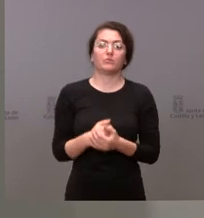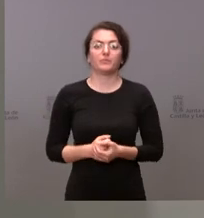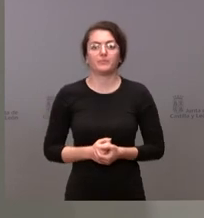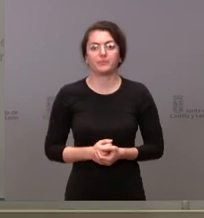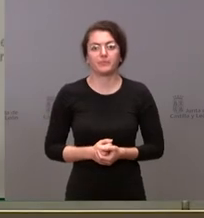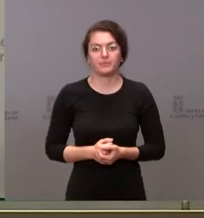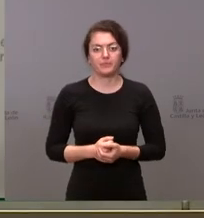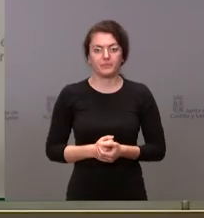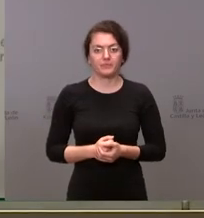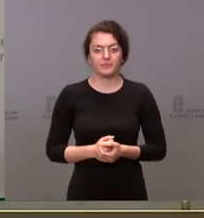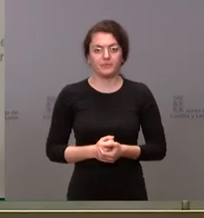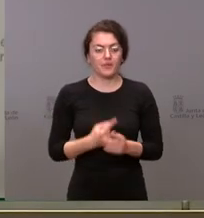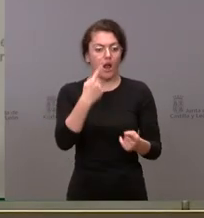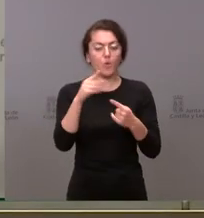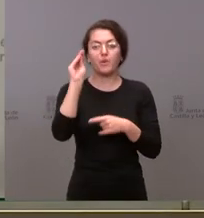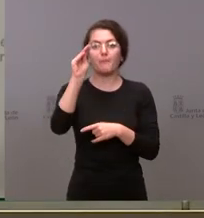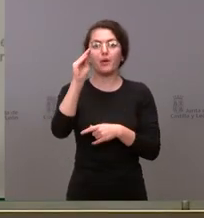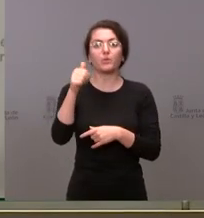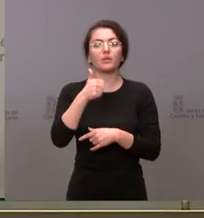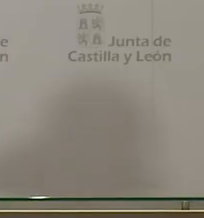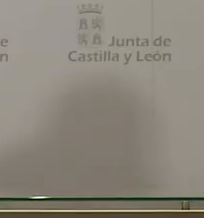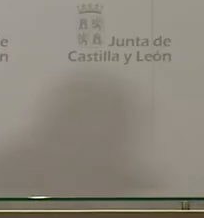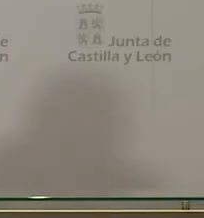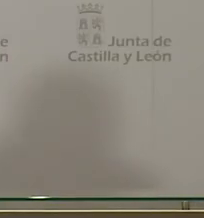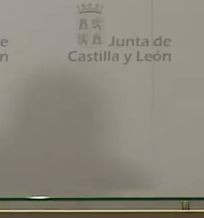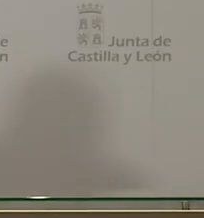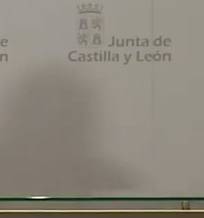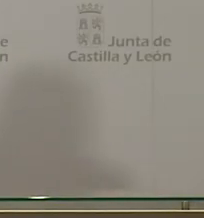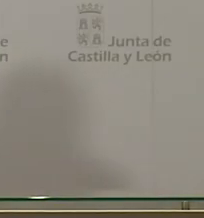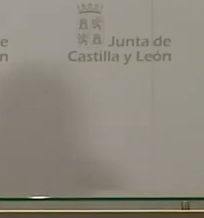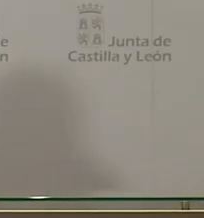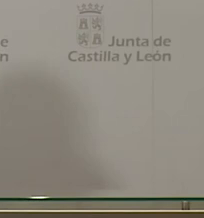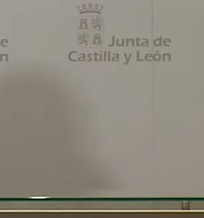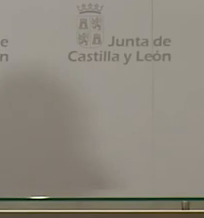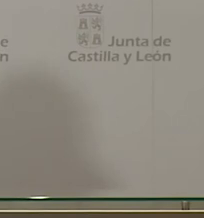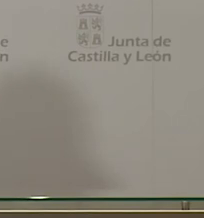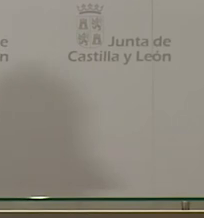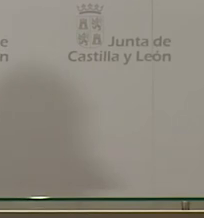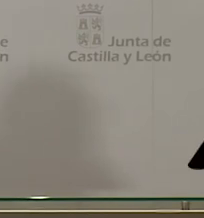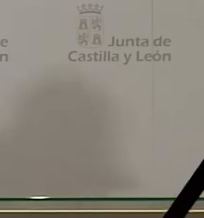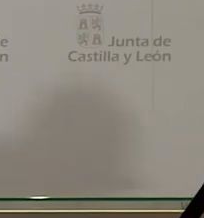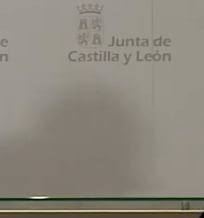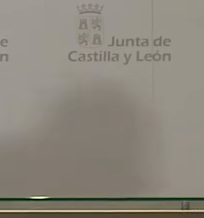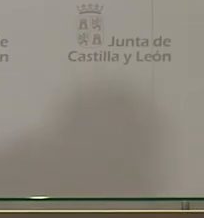¿alguna pregunta más? pues terminamos aquí gracias gracias gracias gracias Gracias.